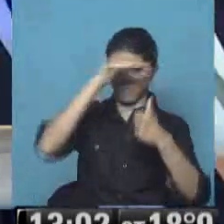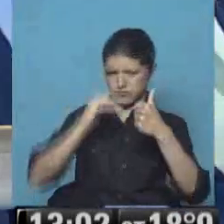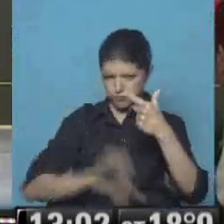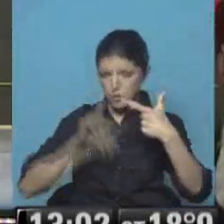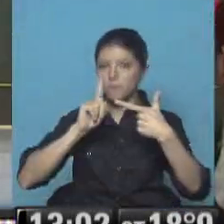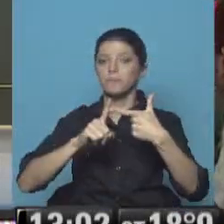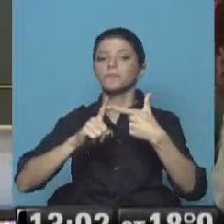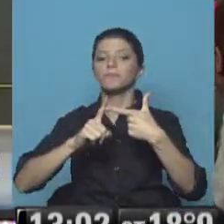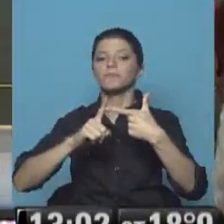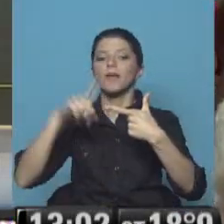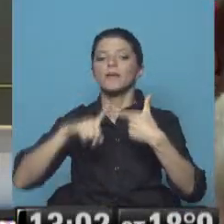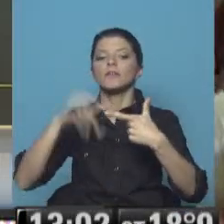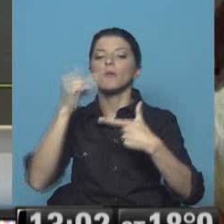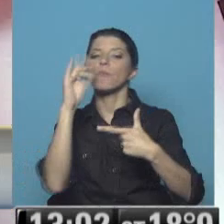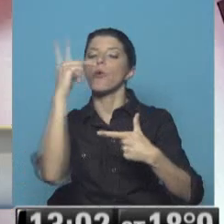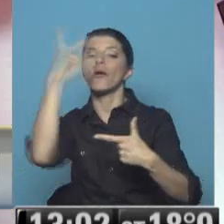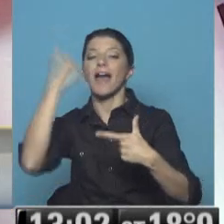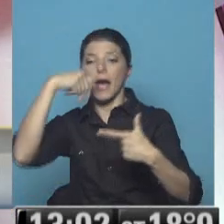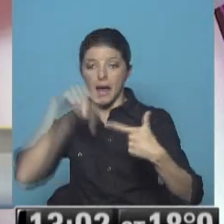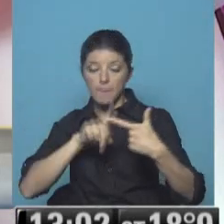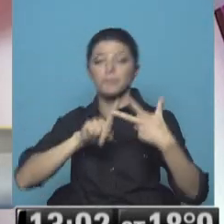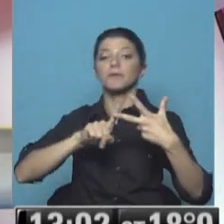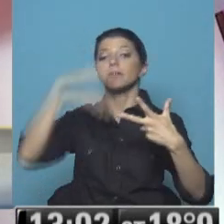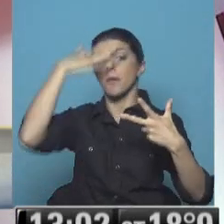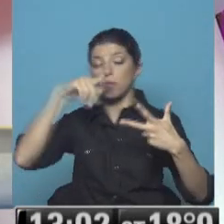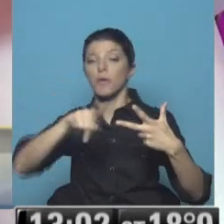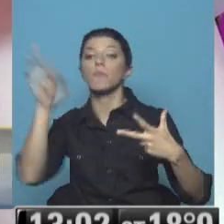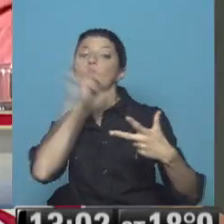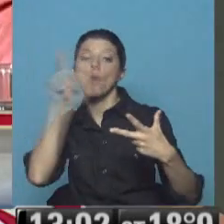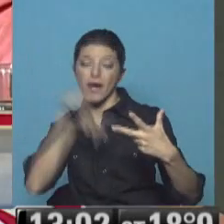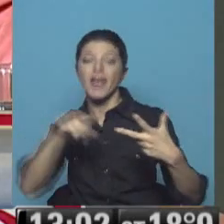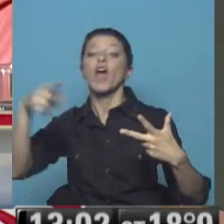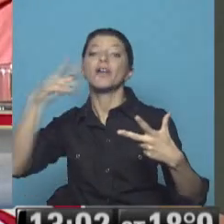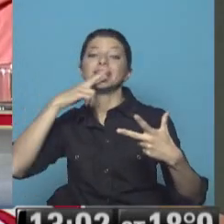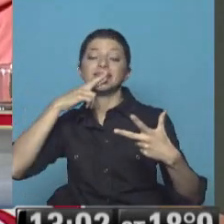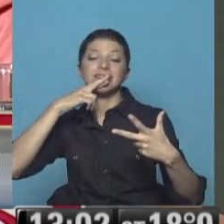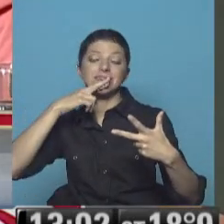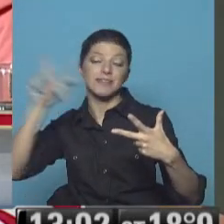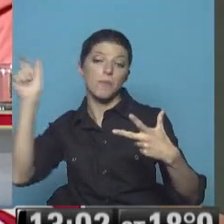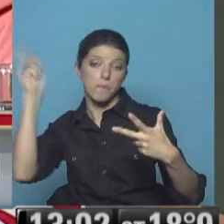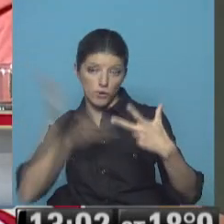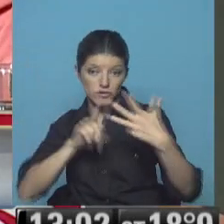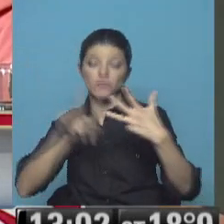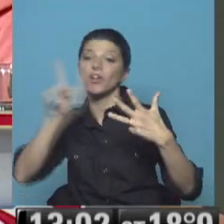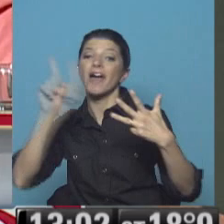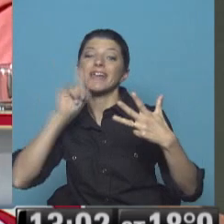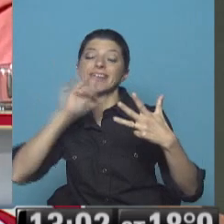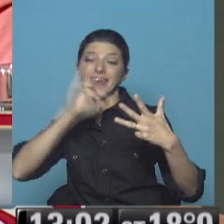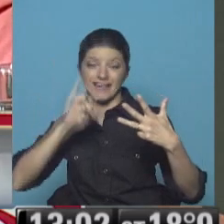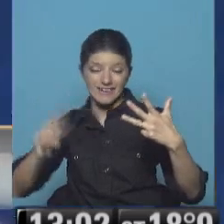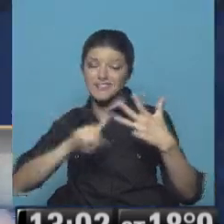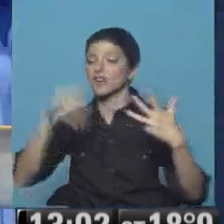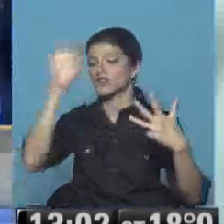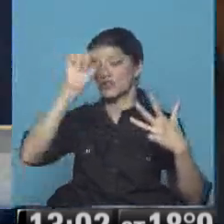Andy Burham que obtuvo el 19% y Beth Cooper con el 17% y Liz Kendall que solo alcanzó el 4